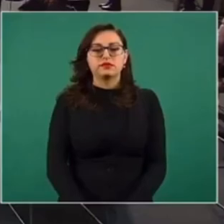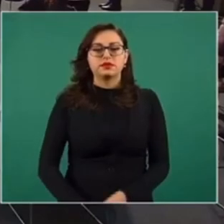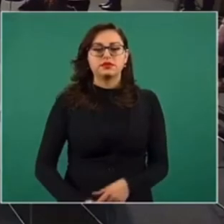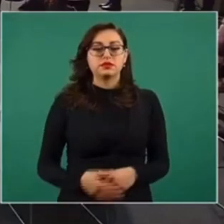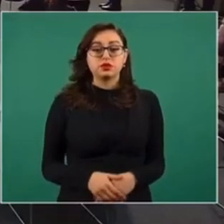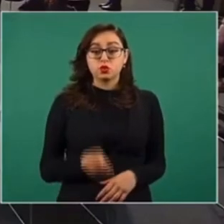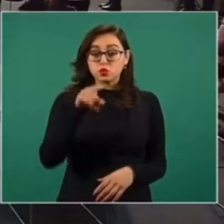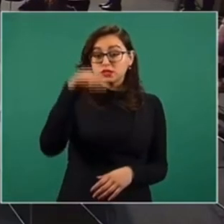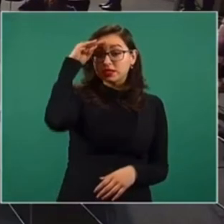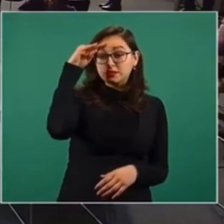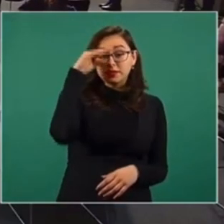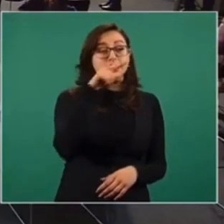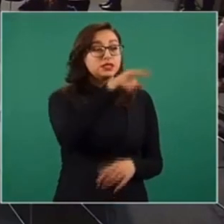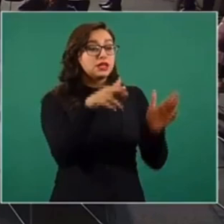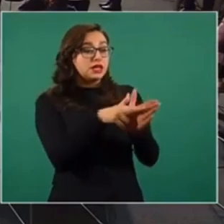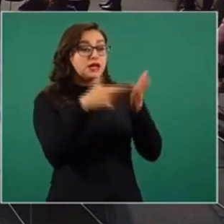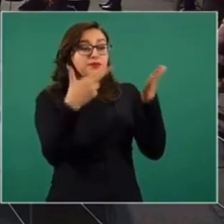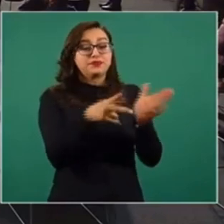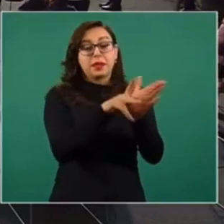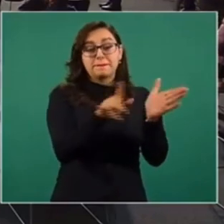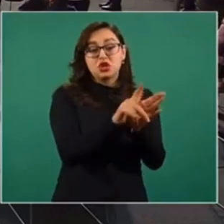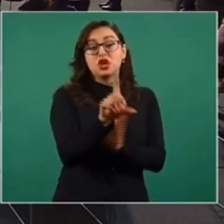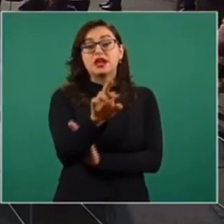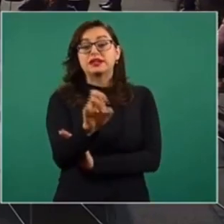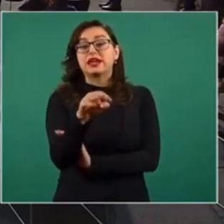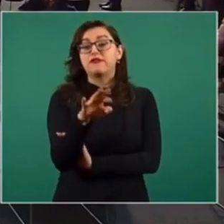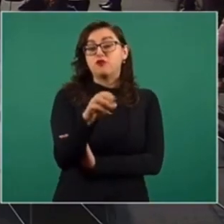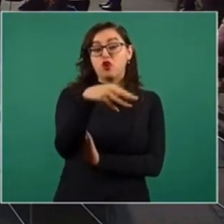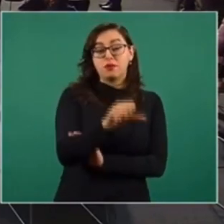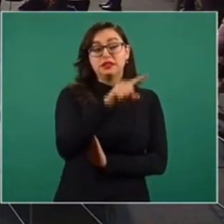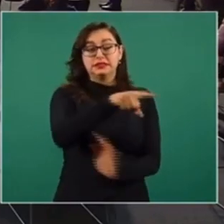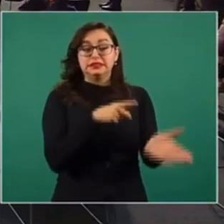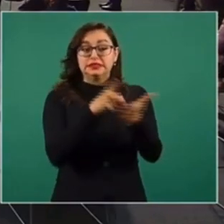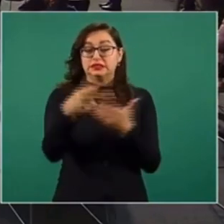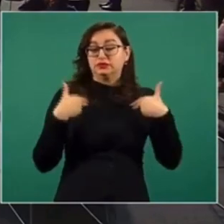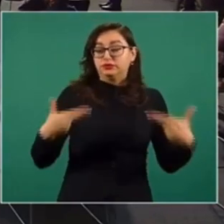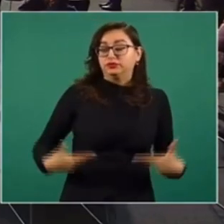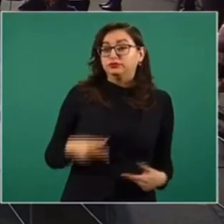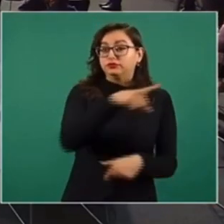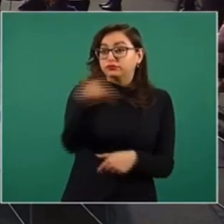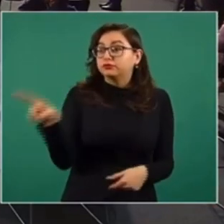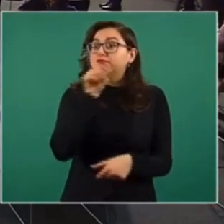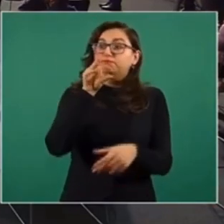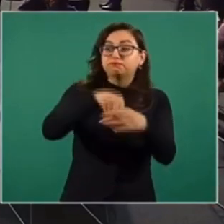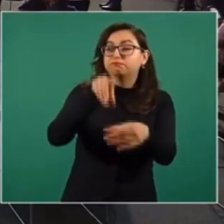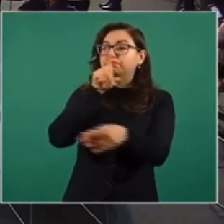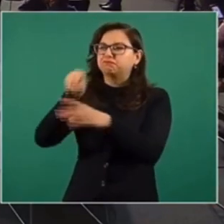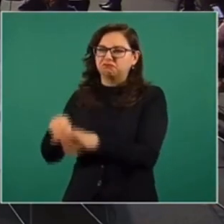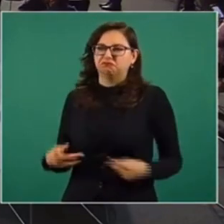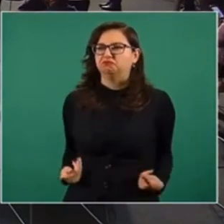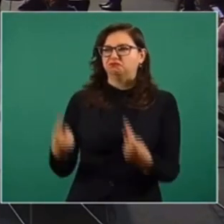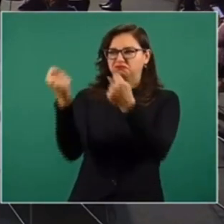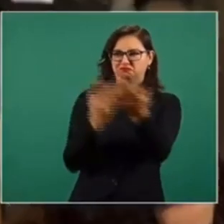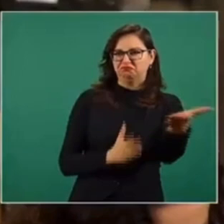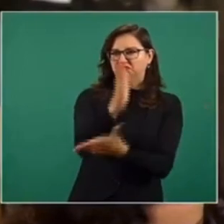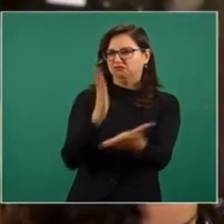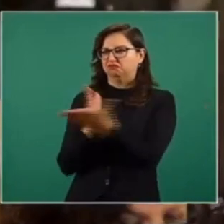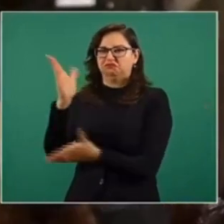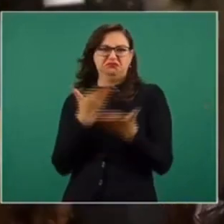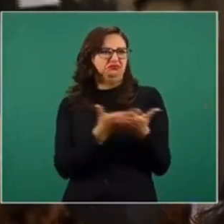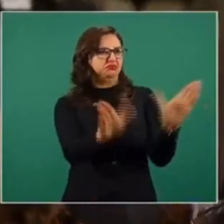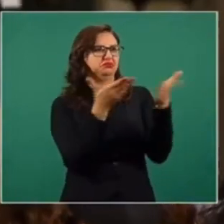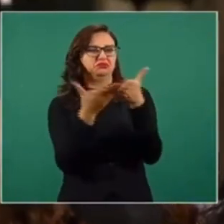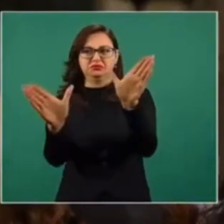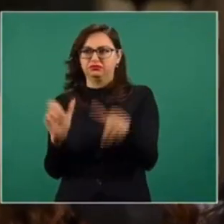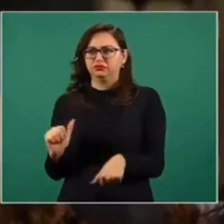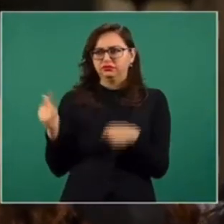está pasando por encima de los derechos de terceros y sobrepasando los límites del respeto a la vida privada de las víctimas de Ayotzinapa? ¿Tiene contemplado hacer algún